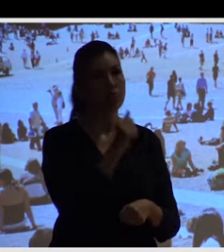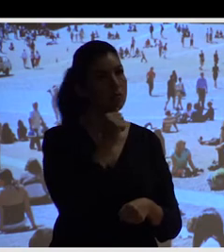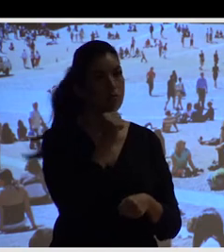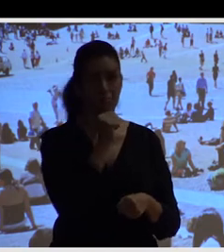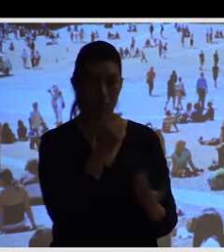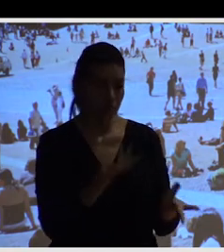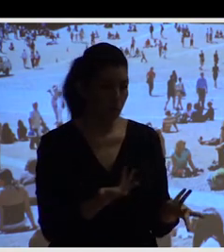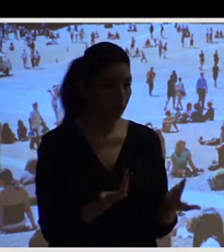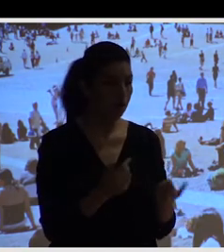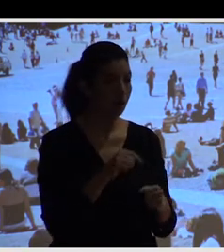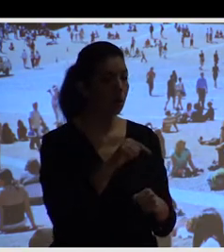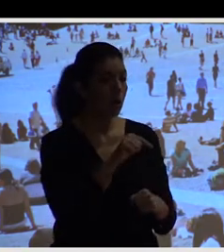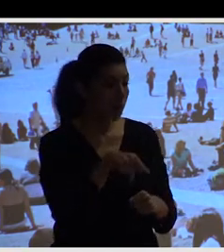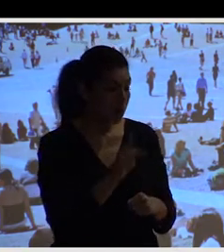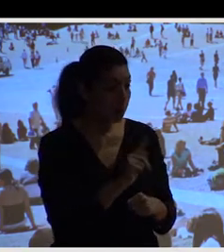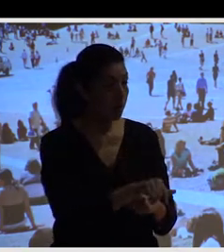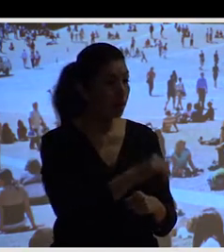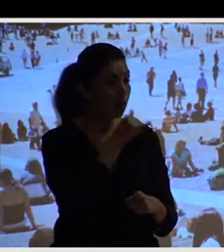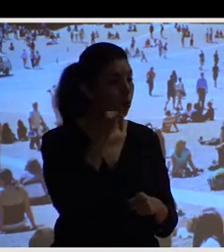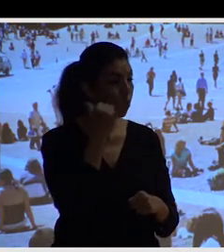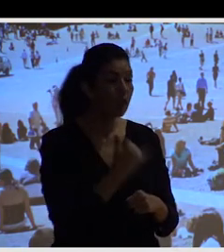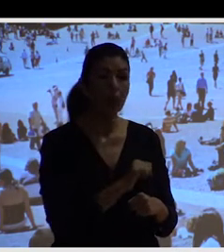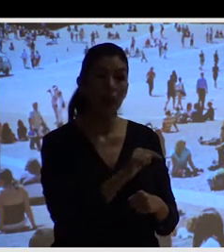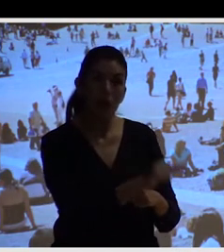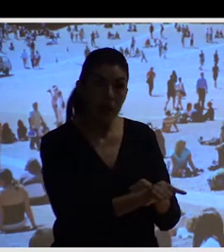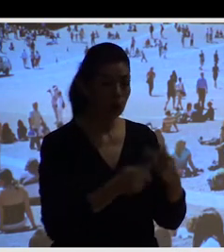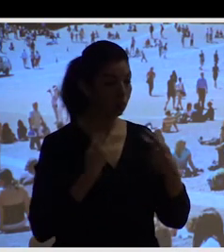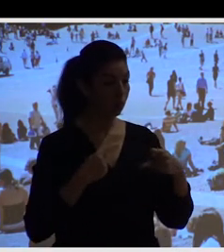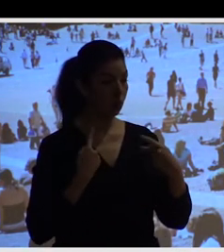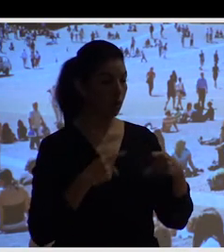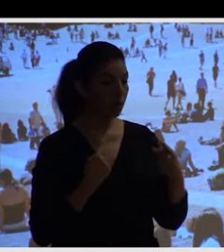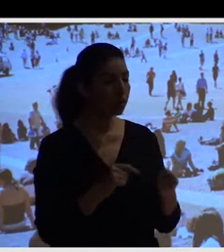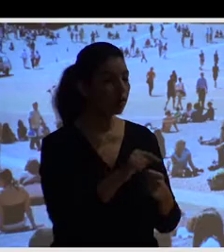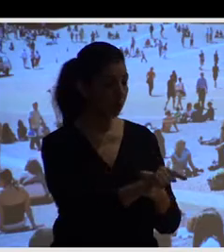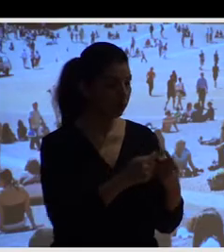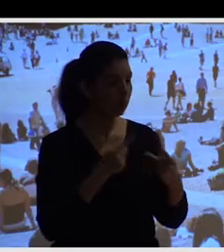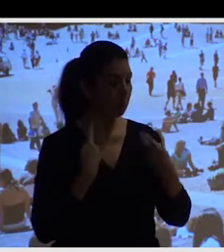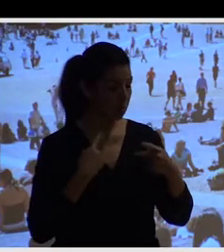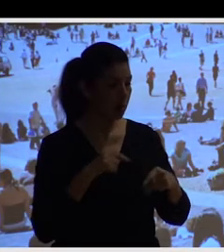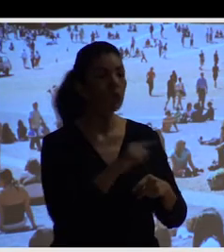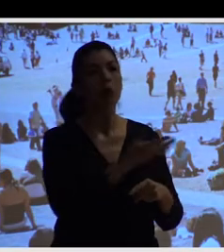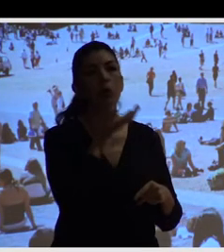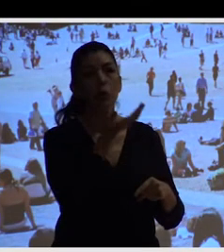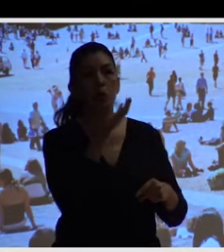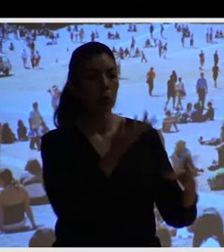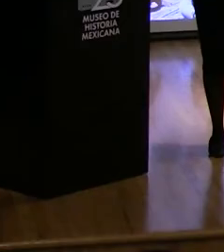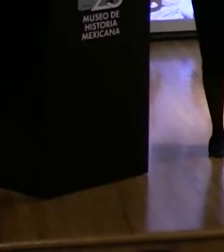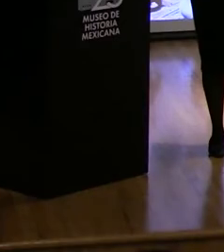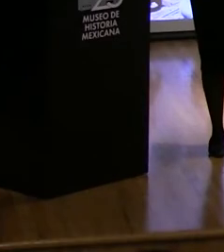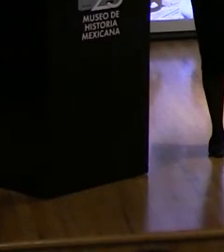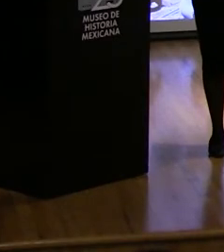integración de la comunidad a través de las plazas, a través de las calles, mucho más fuerte.